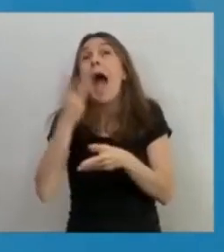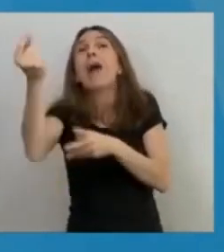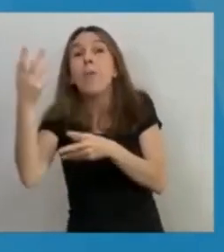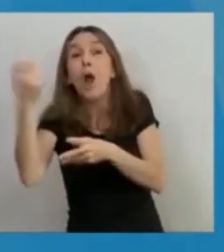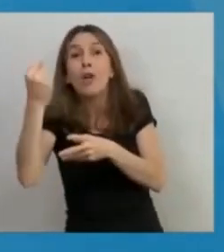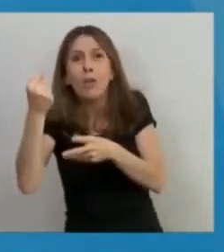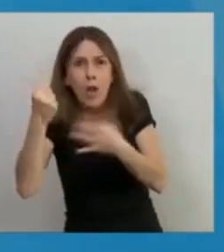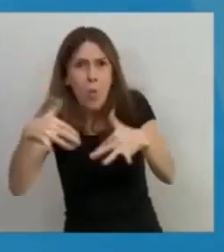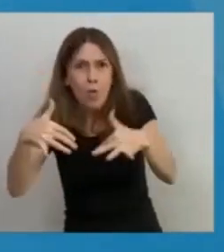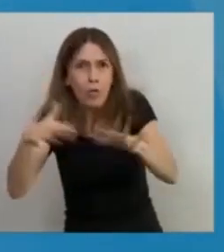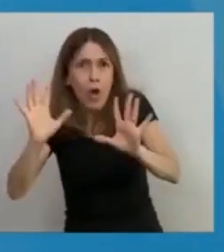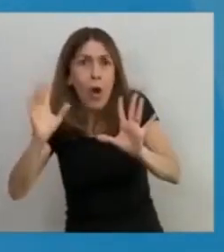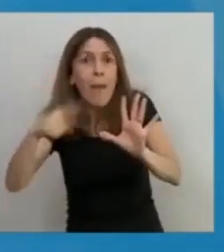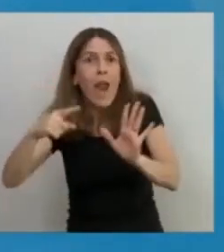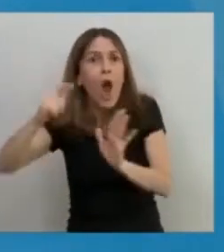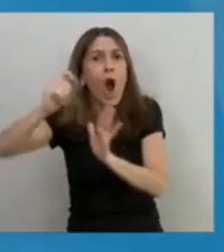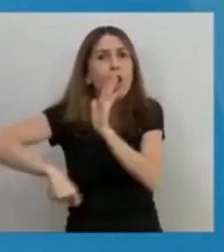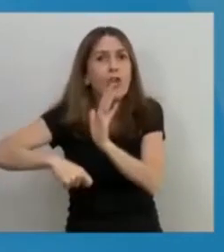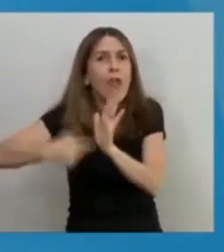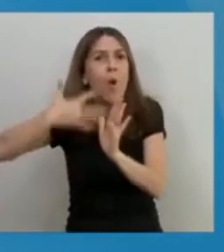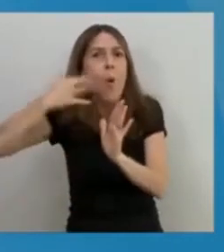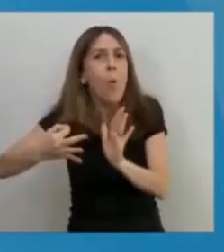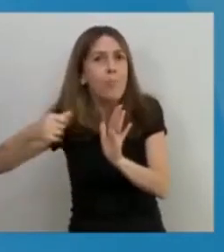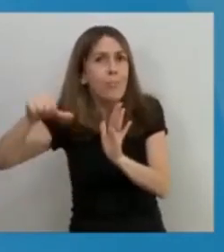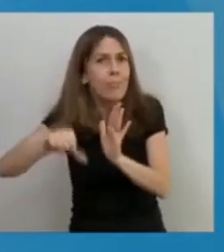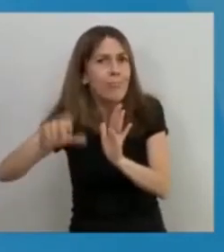contratos no pudieron cumplirse como esperábamos.